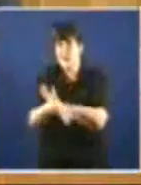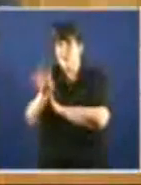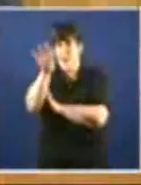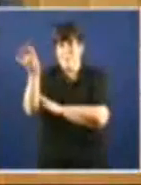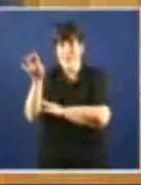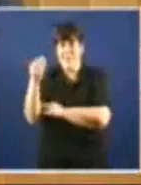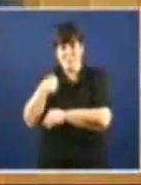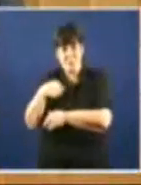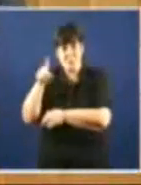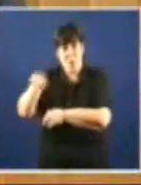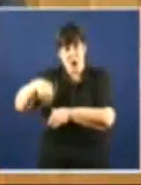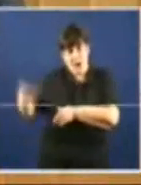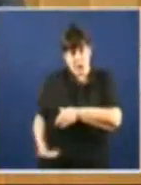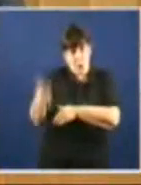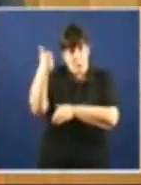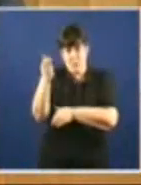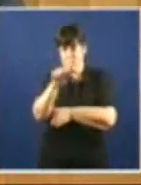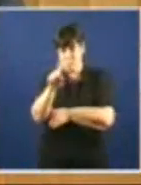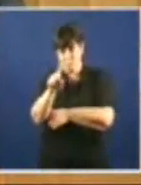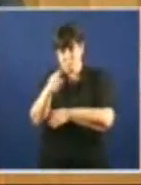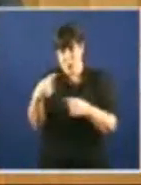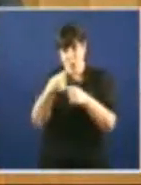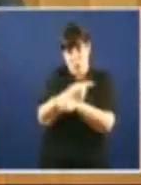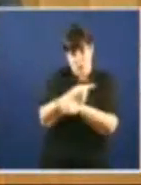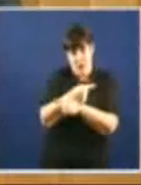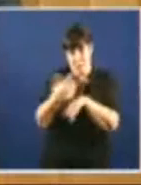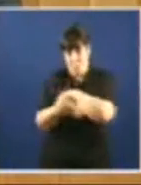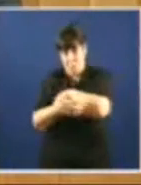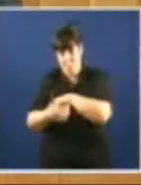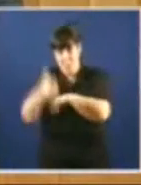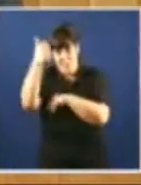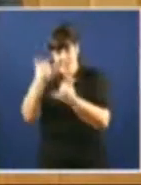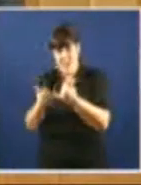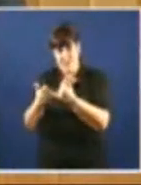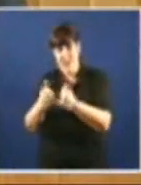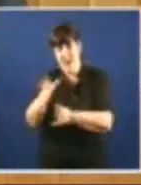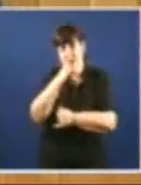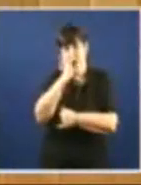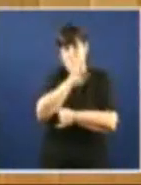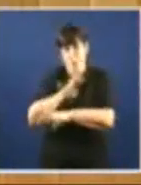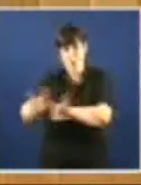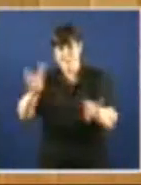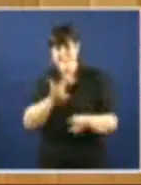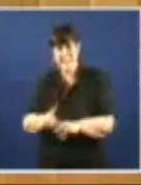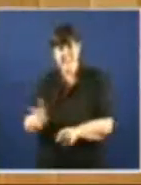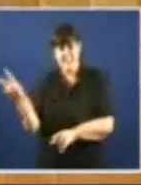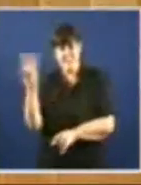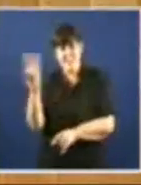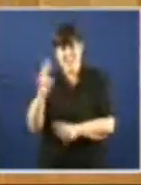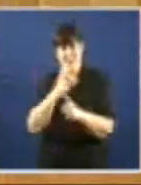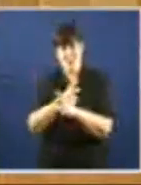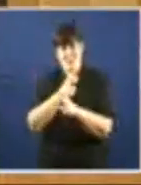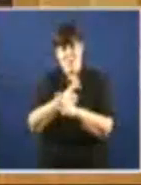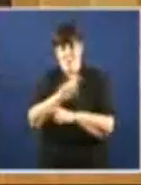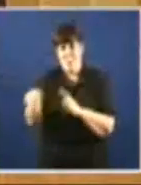contrário En todos os casos na historia Empobreceunos Deixando augas e terras envenenadas Comunidades rotas E unha hipoteca ambiental Social e